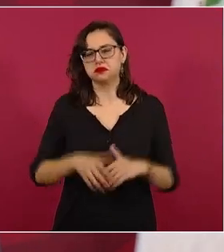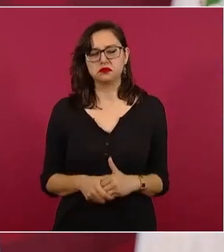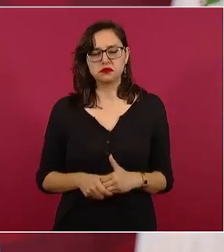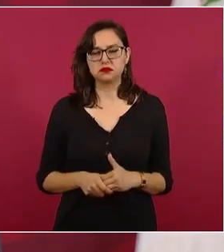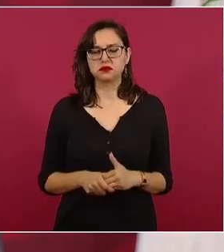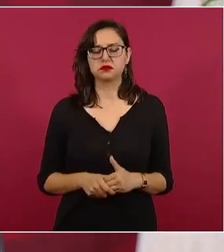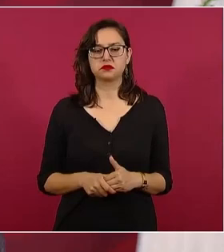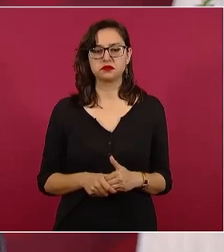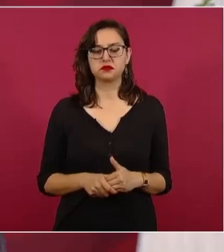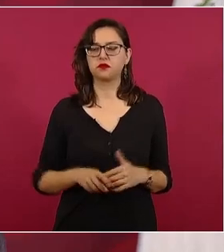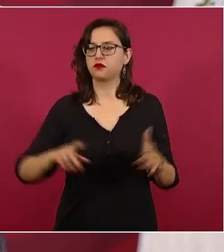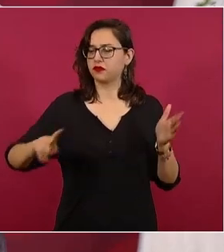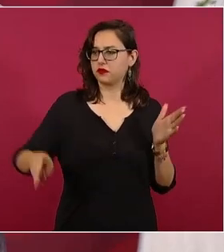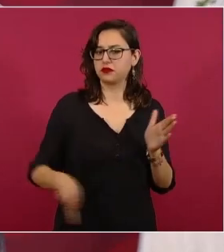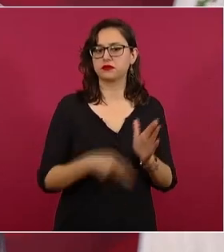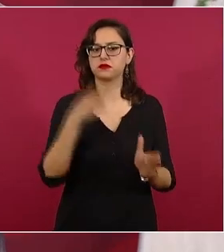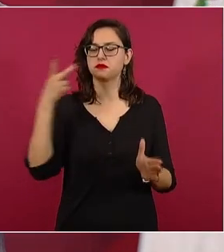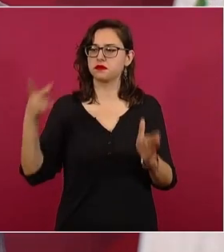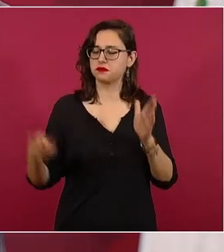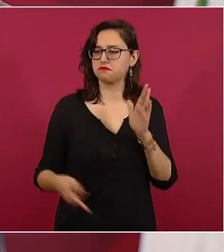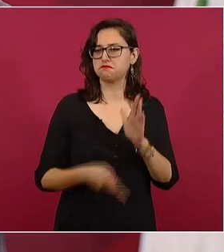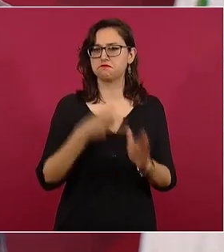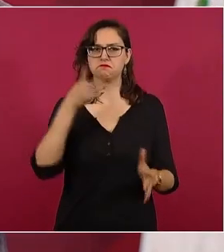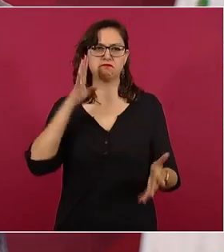vuélvelo a entancar